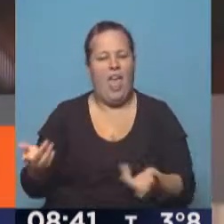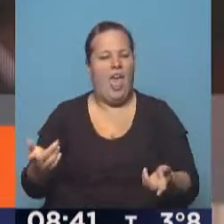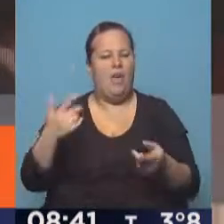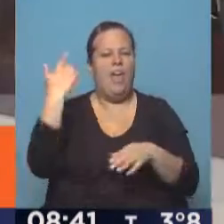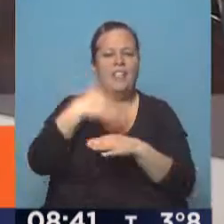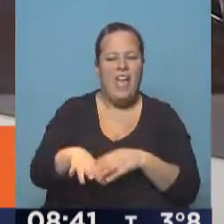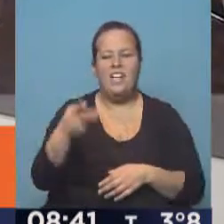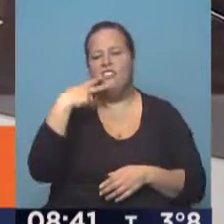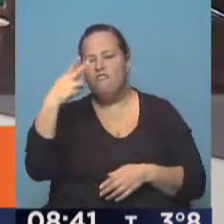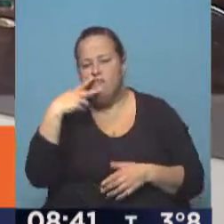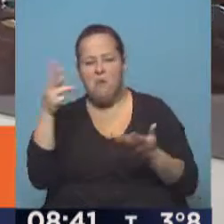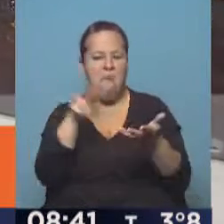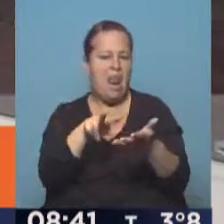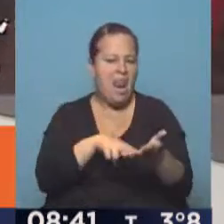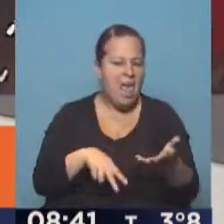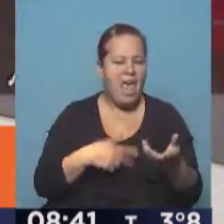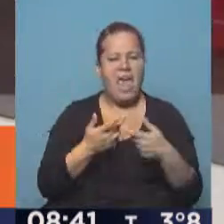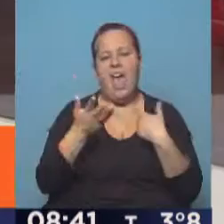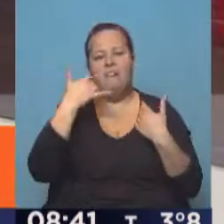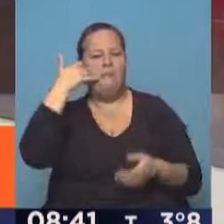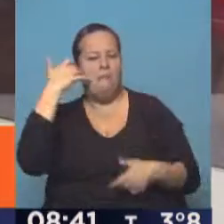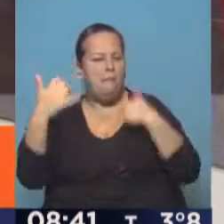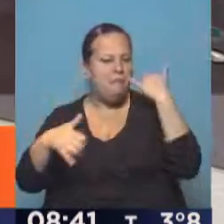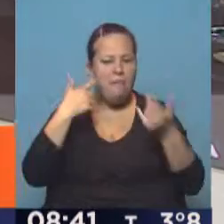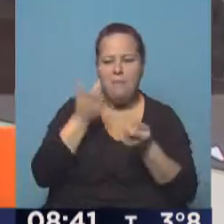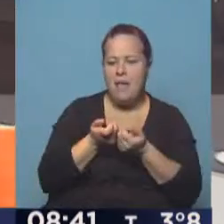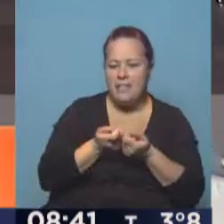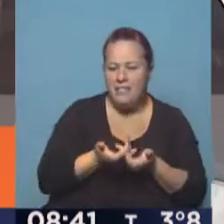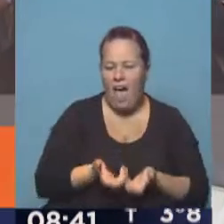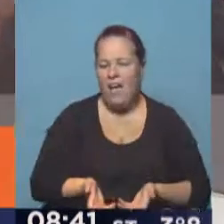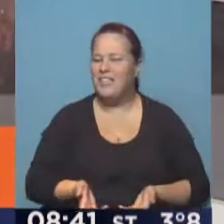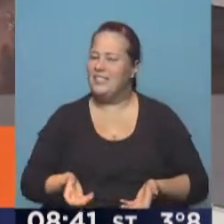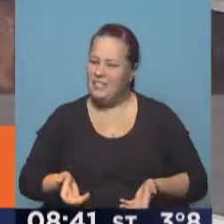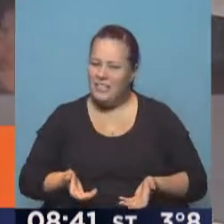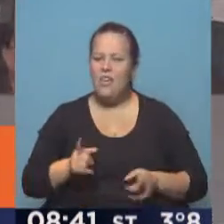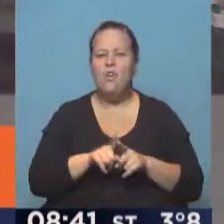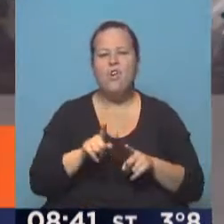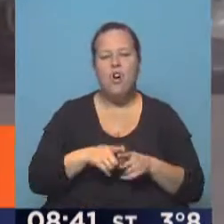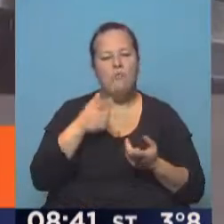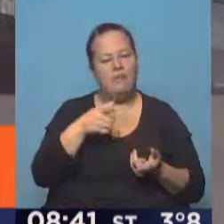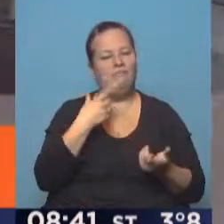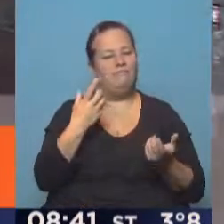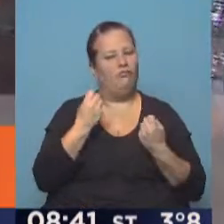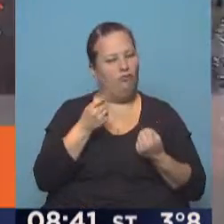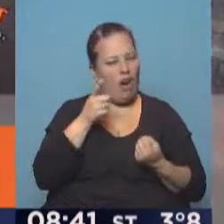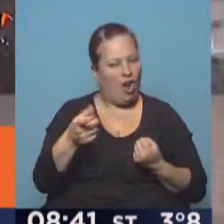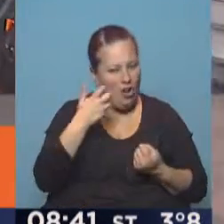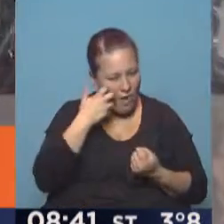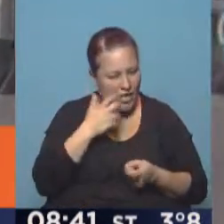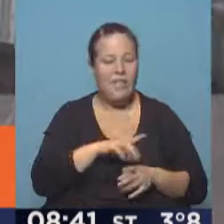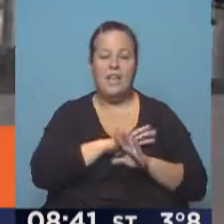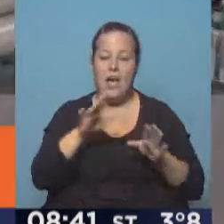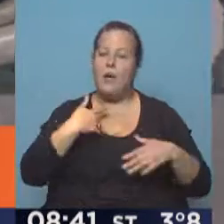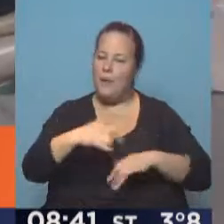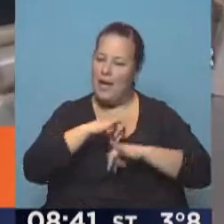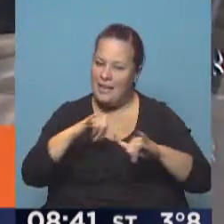los taxis van fumando, van leyendo, van hablando por celular, van mandando un mensaje de texto, lo toman como uno de sus enemigos y entonces vamos a hacer